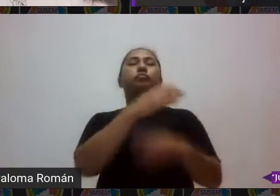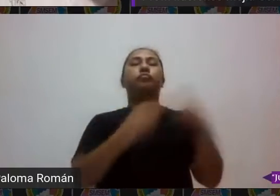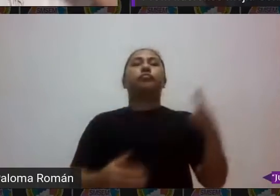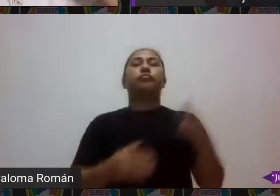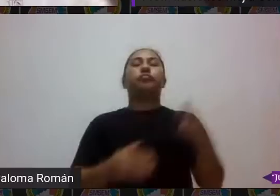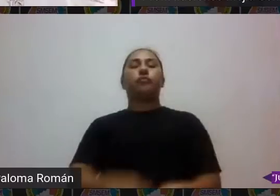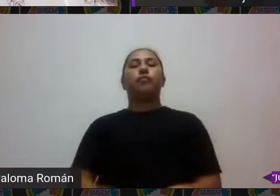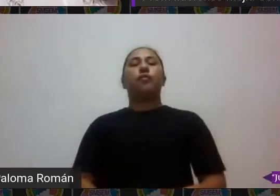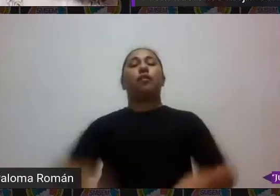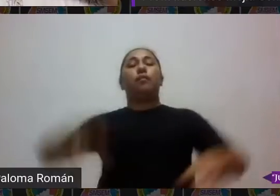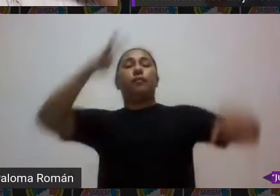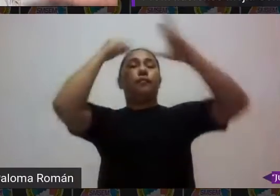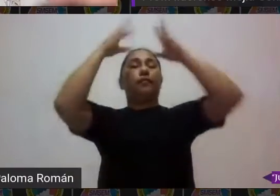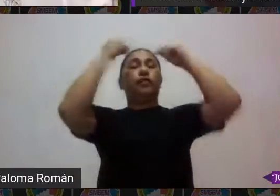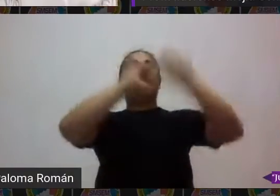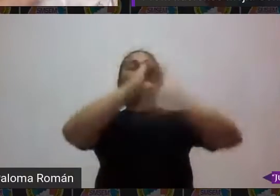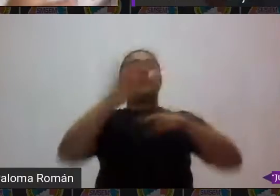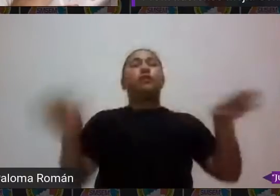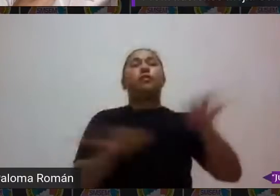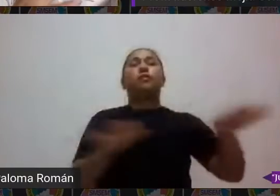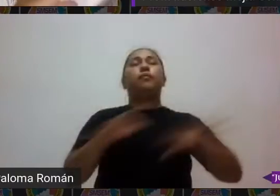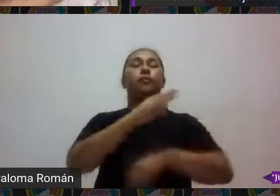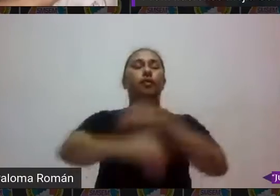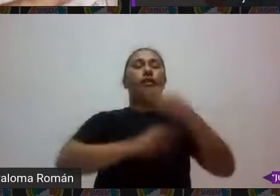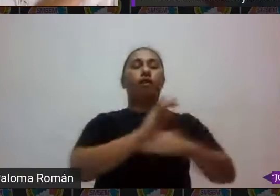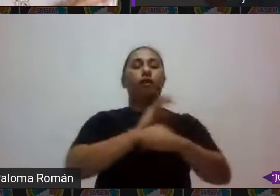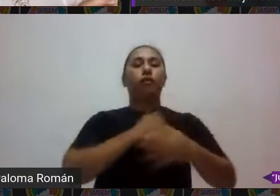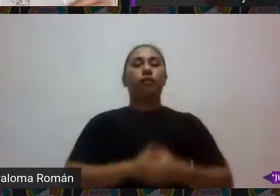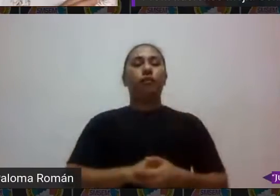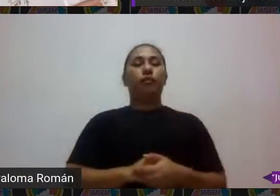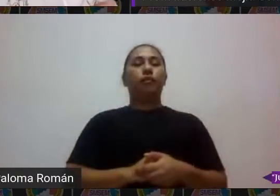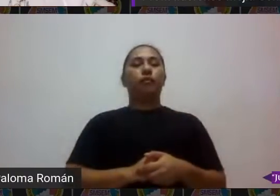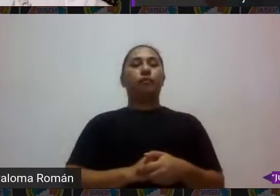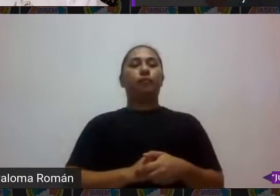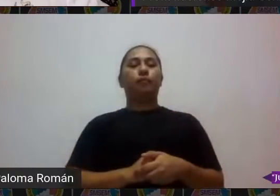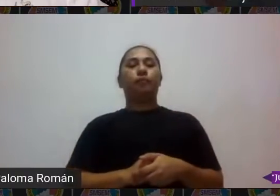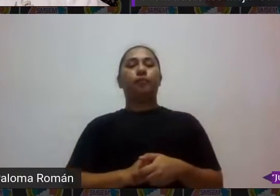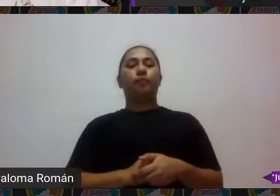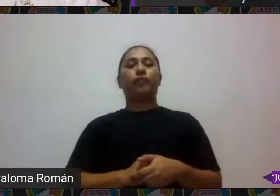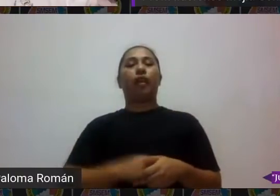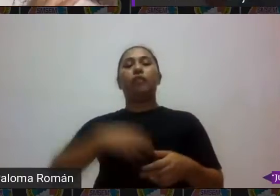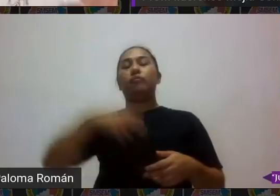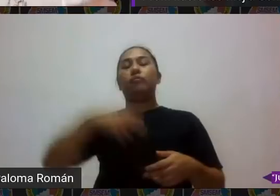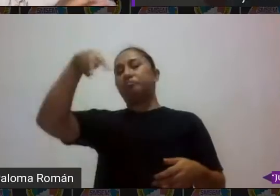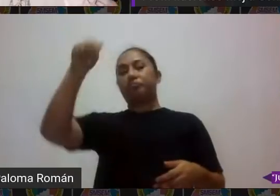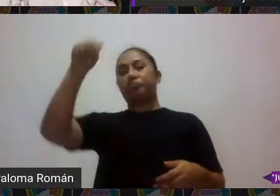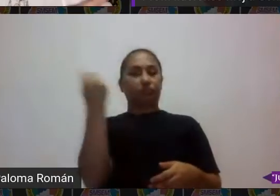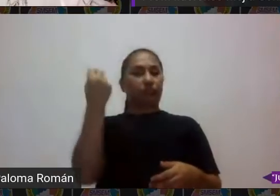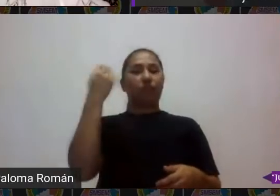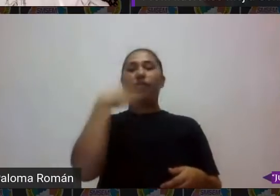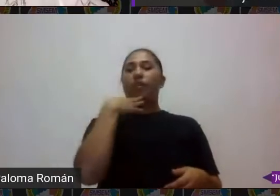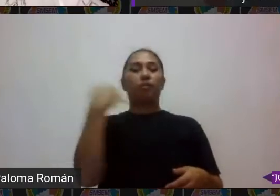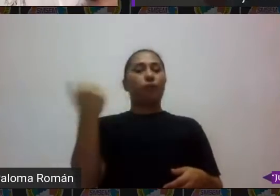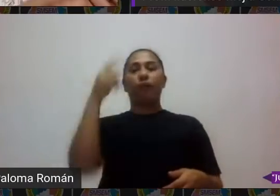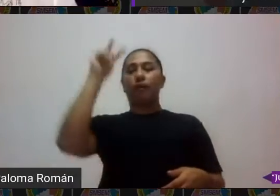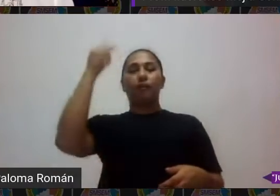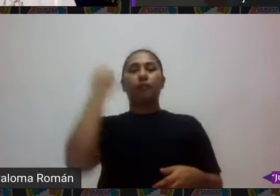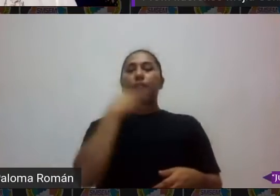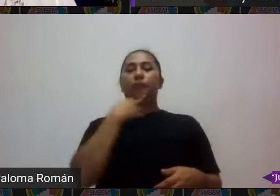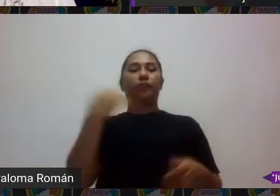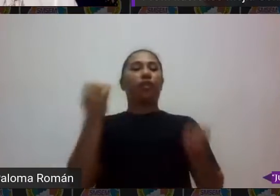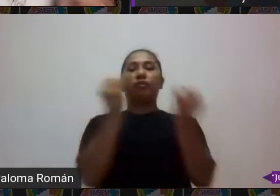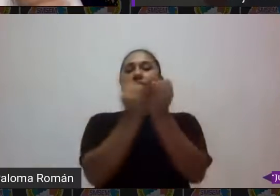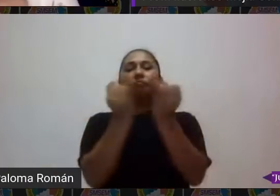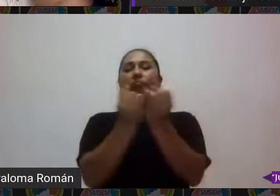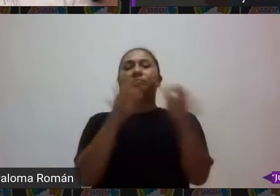aprendizaje basado en fenómenos pero la versión sin tecnología pero si es el mismo procedimiento con que lo